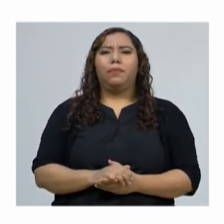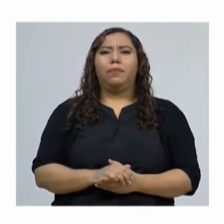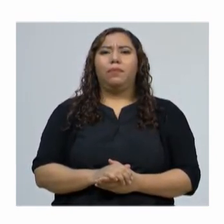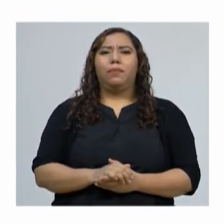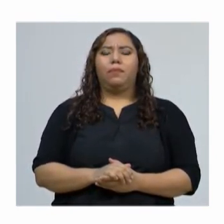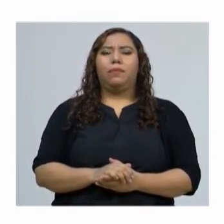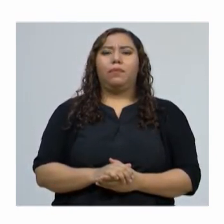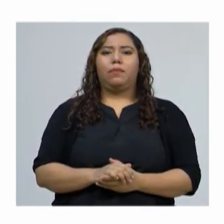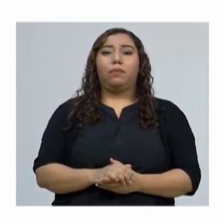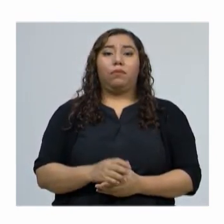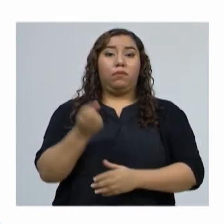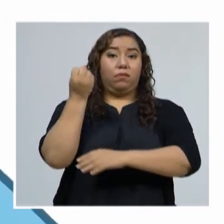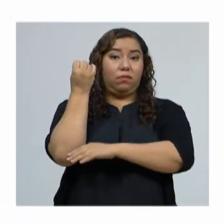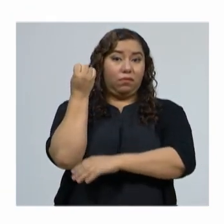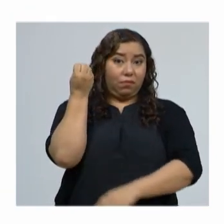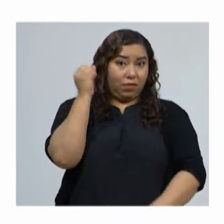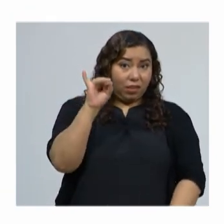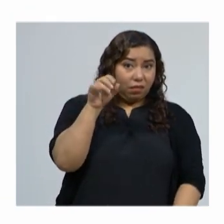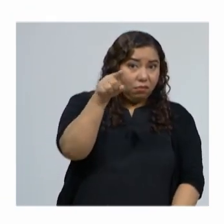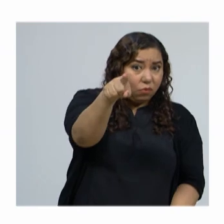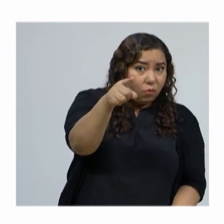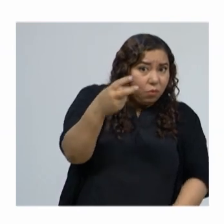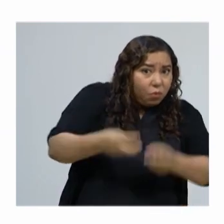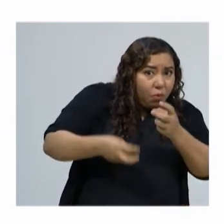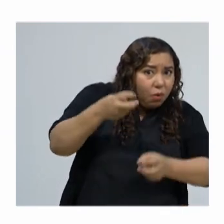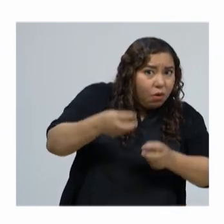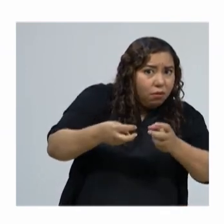Si estás viviendo un problema así,